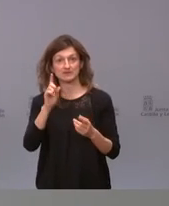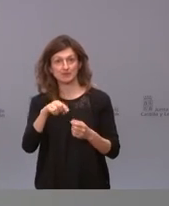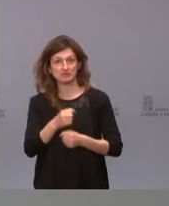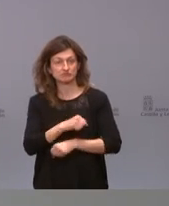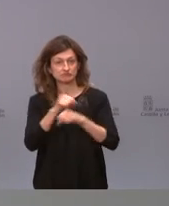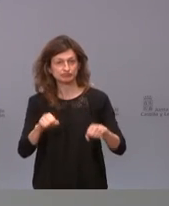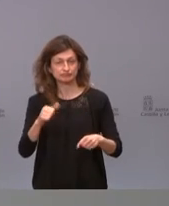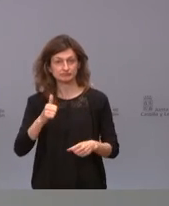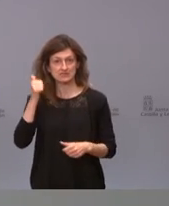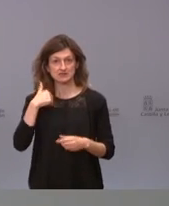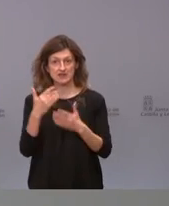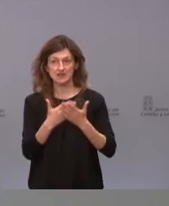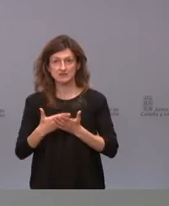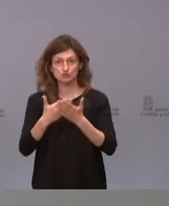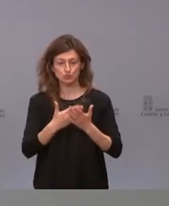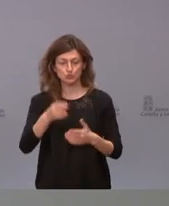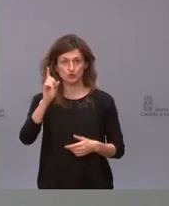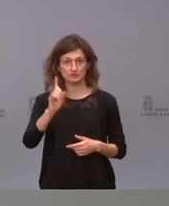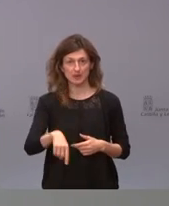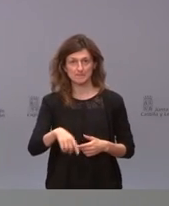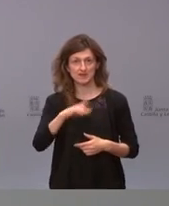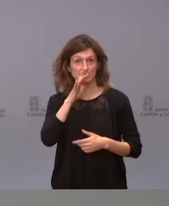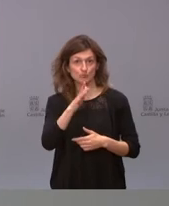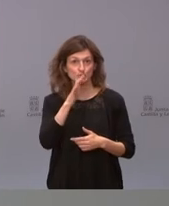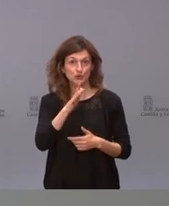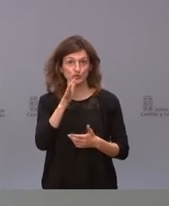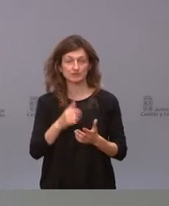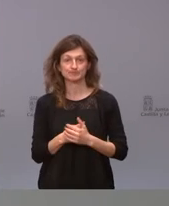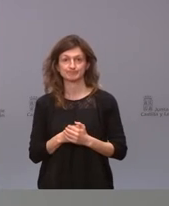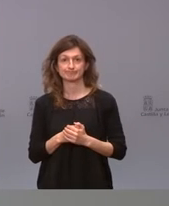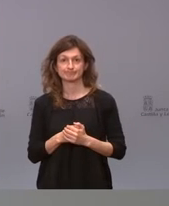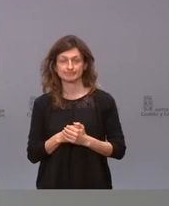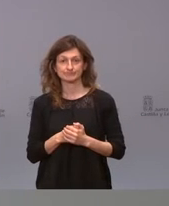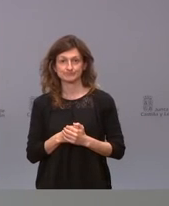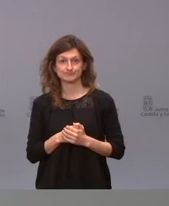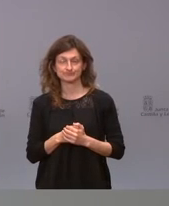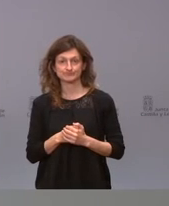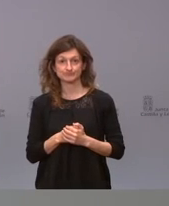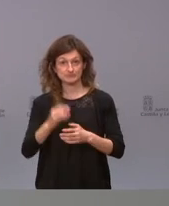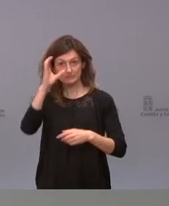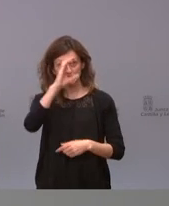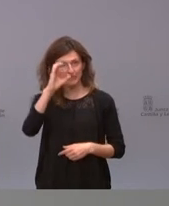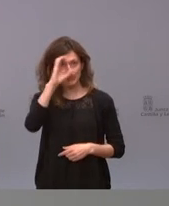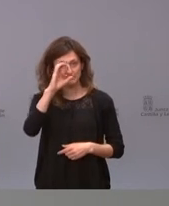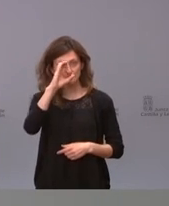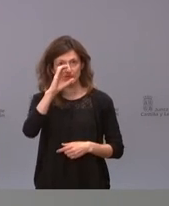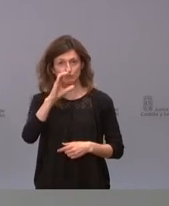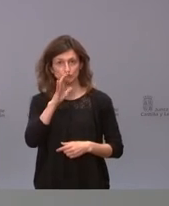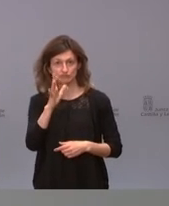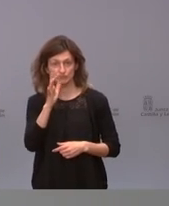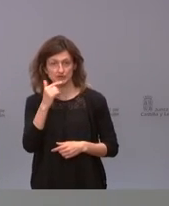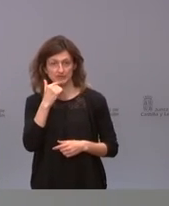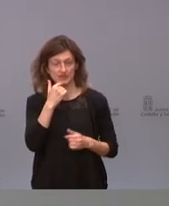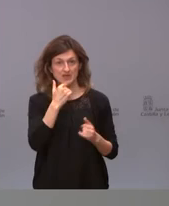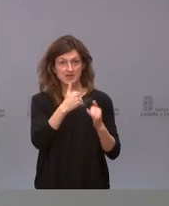potenciar este estudio sale también de la de la creencia por parte de los científicos que entrar por diferentes